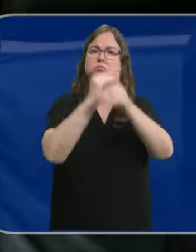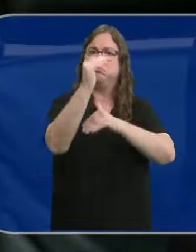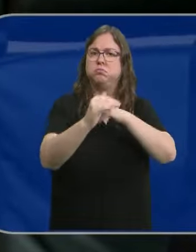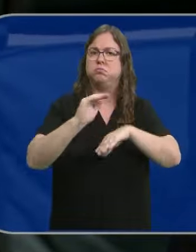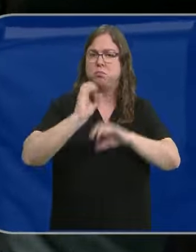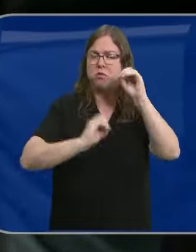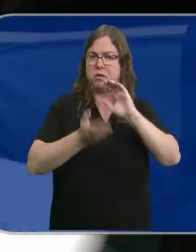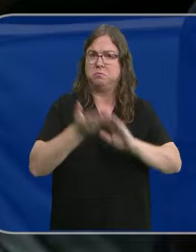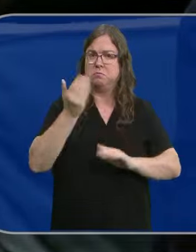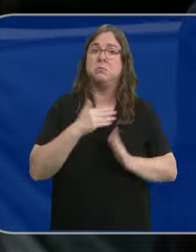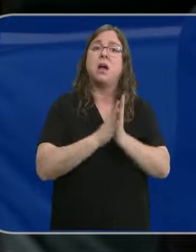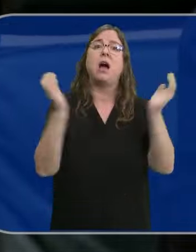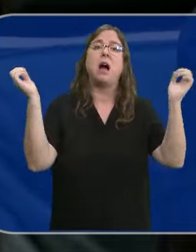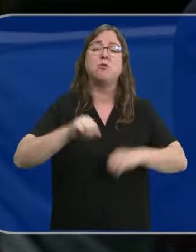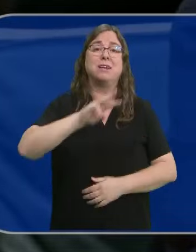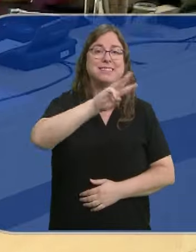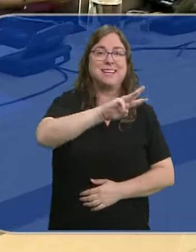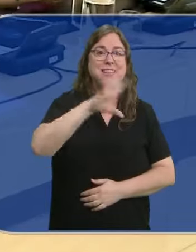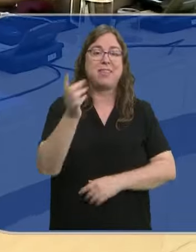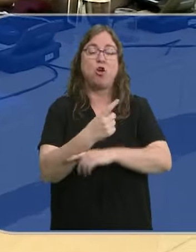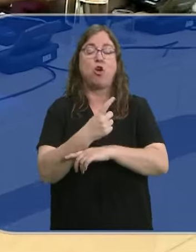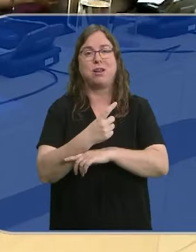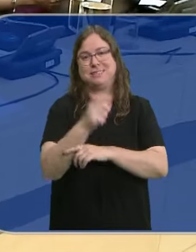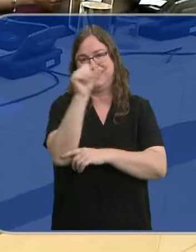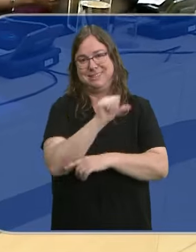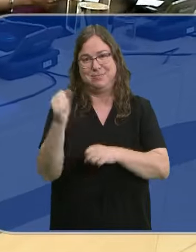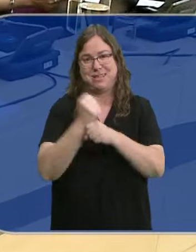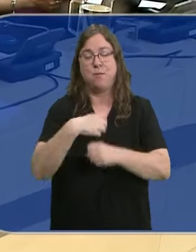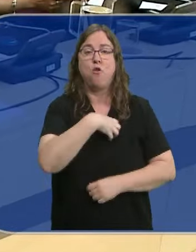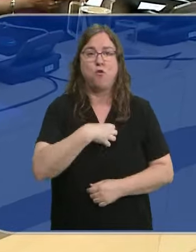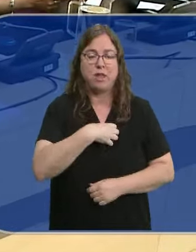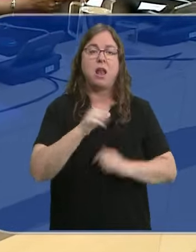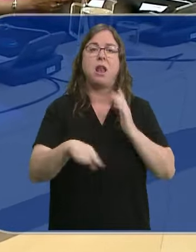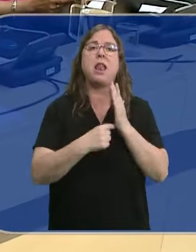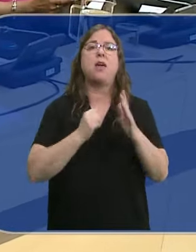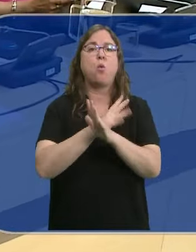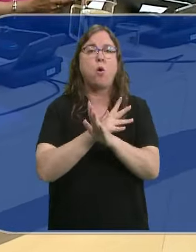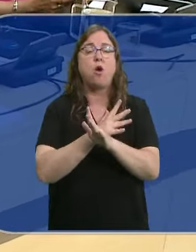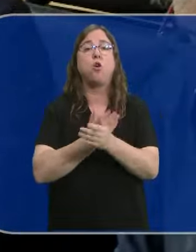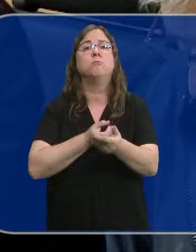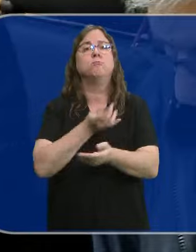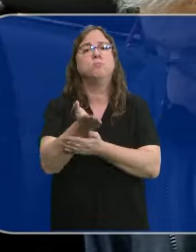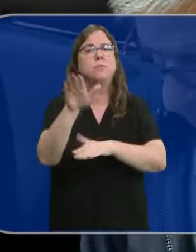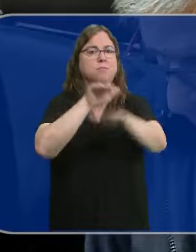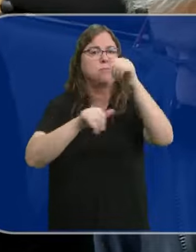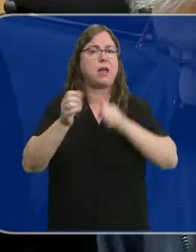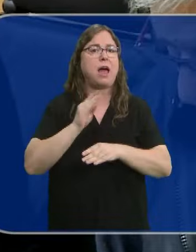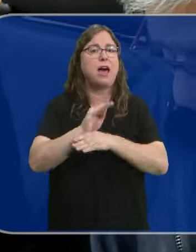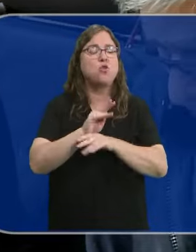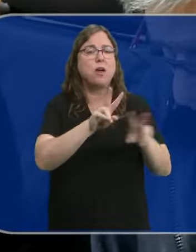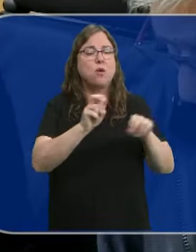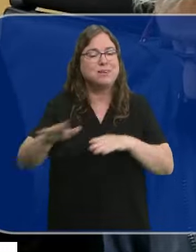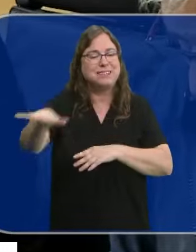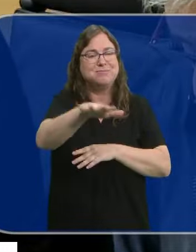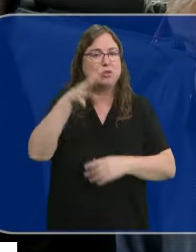grado de cumplimiento. Como aprobar las 35 horas semanales para funcionarios, la ley de juego o convocar nuevas ayudas, sobre todo en el entorno